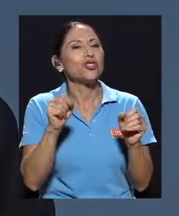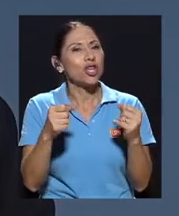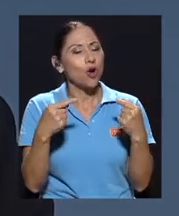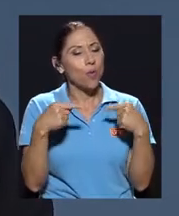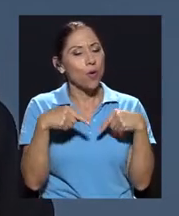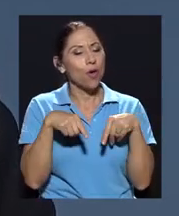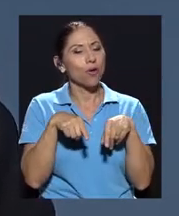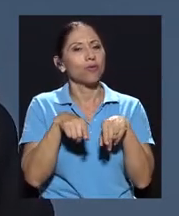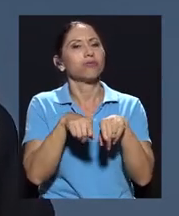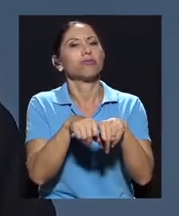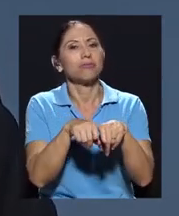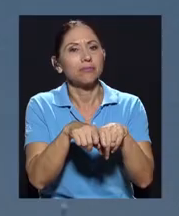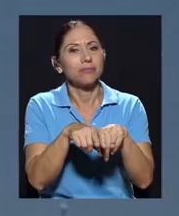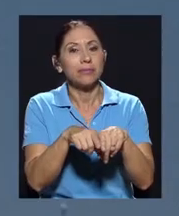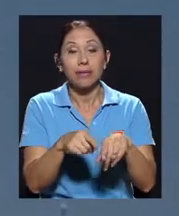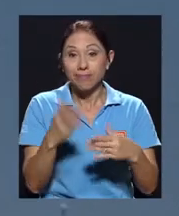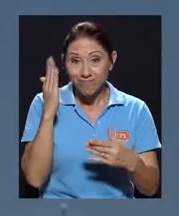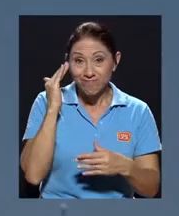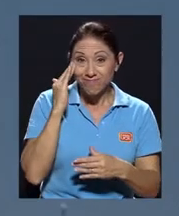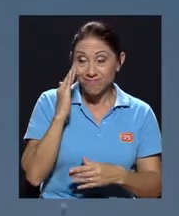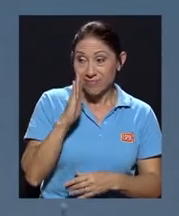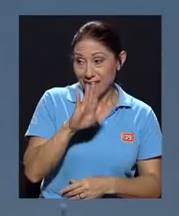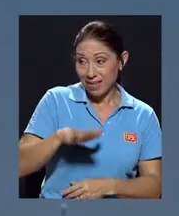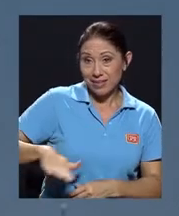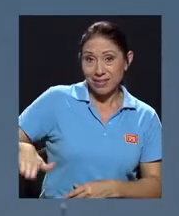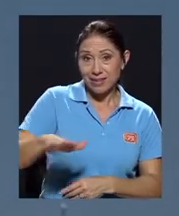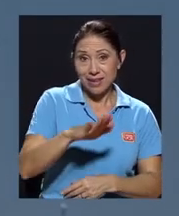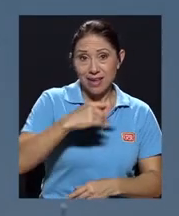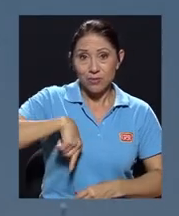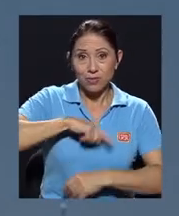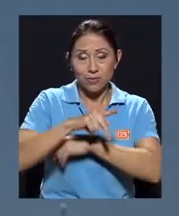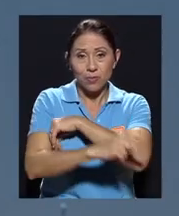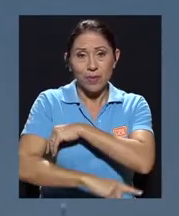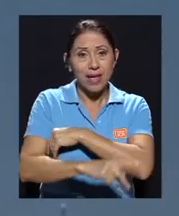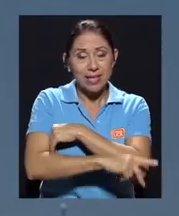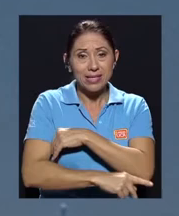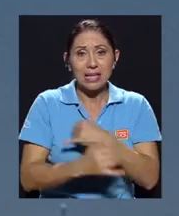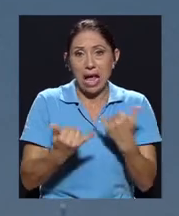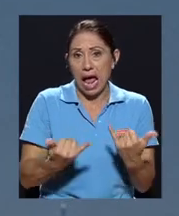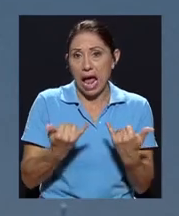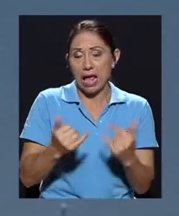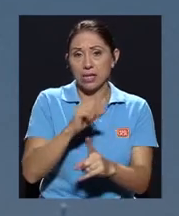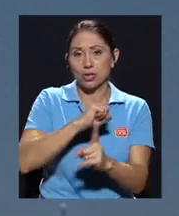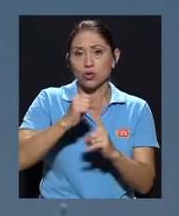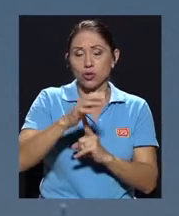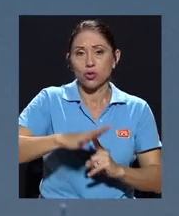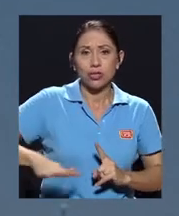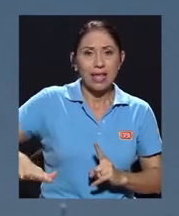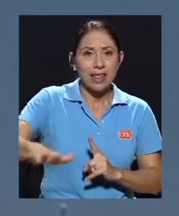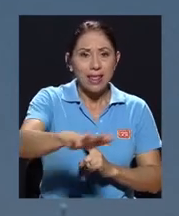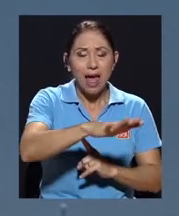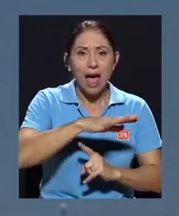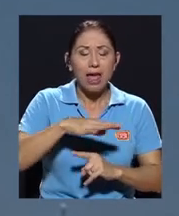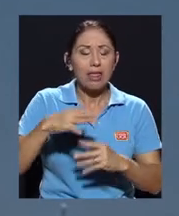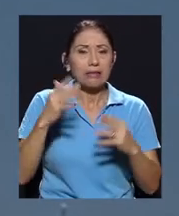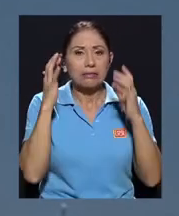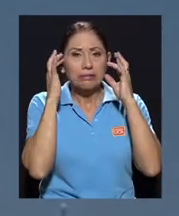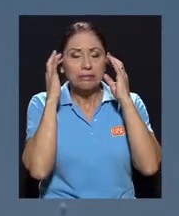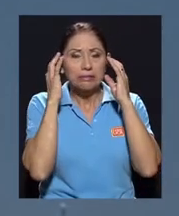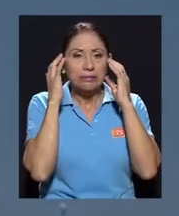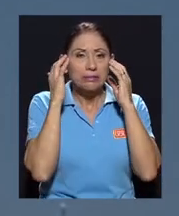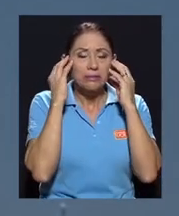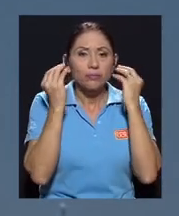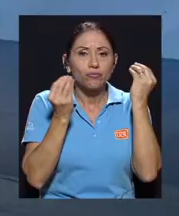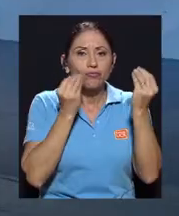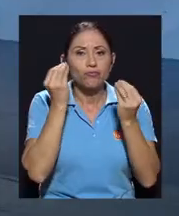Es claro que en nuestro país vivimos un momento en el que la sociedad está impregnada de una gran preocupación por